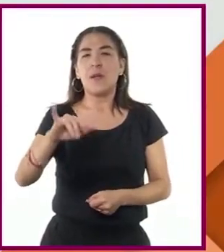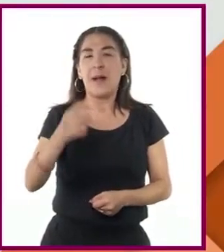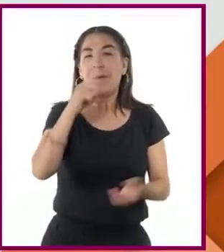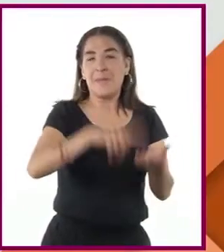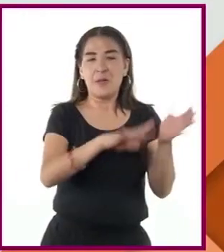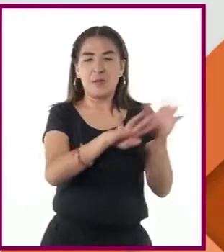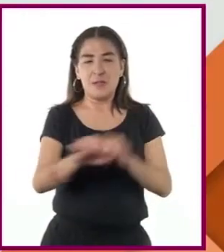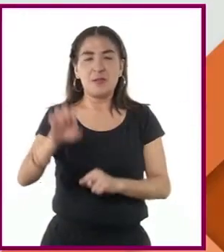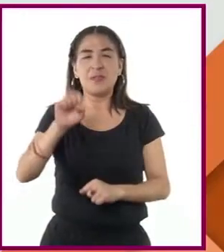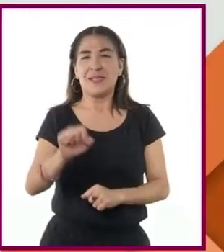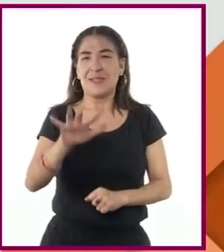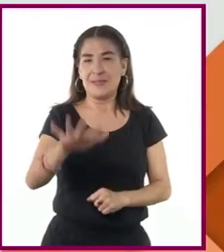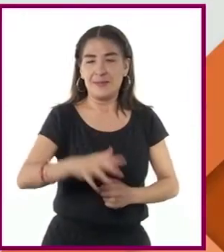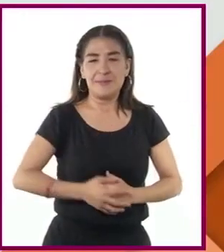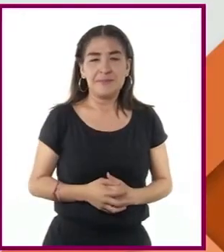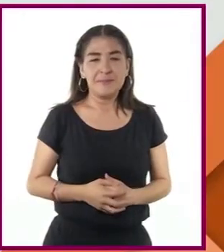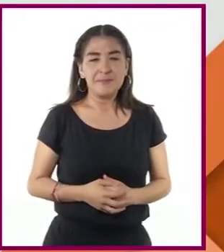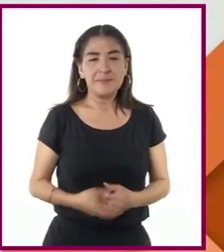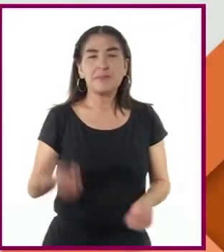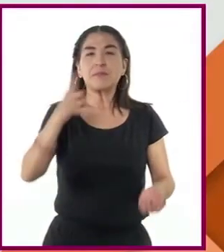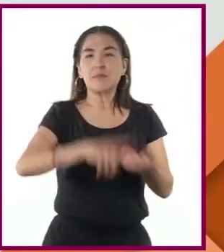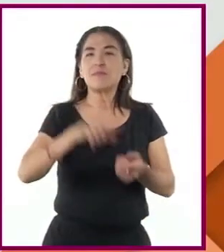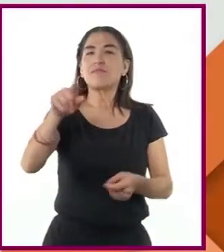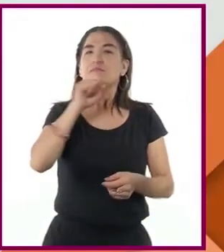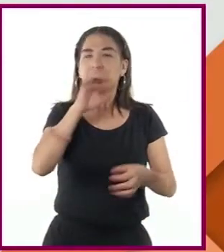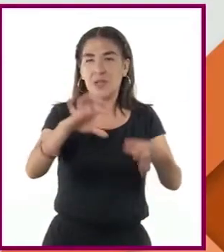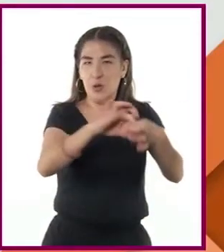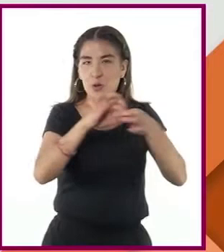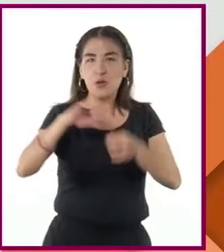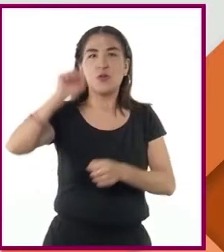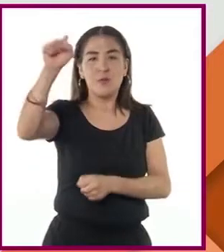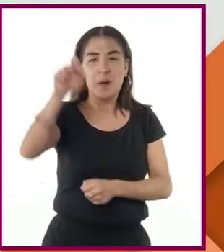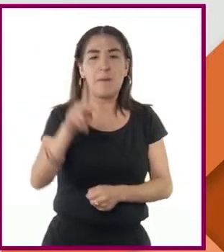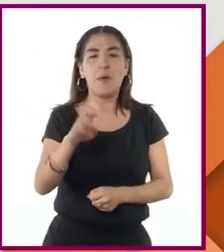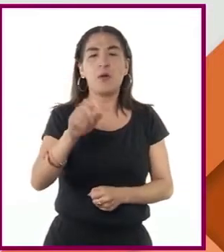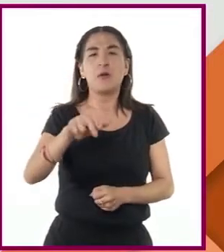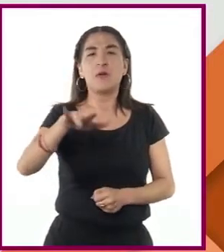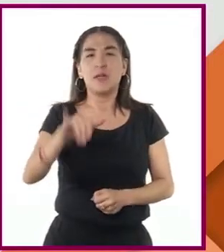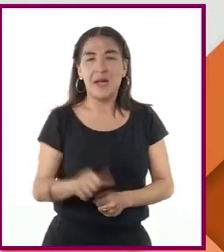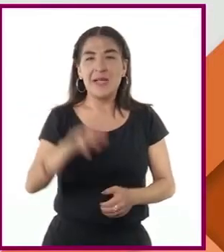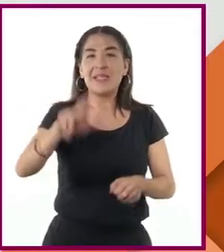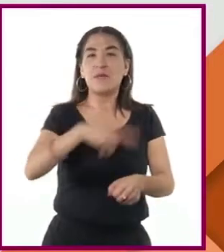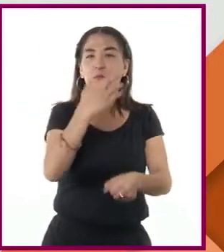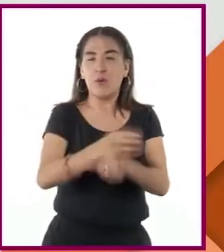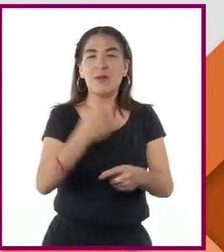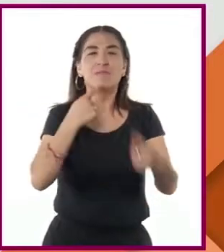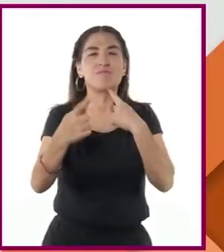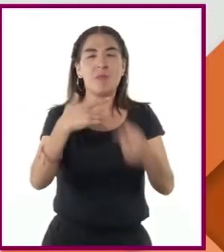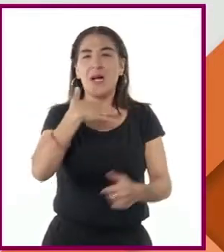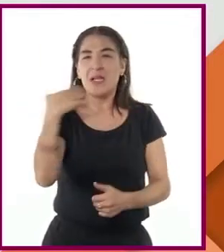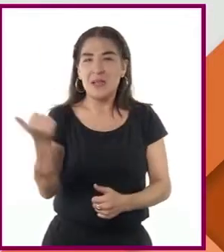Dentro de sus integrantes, encontramos a la Unión Soviética, Polonia, la República Democrática Alemana, Checoslovaquia,